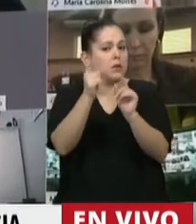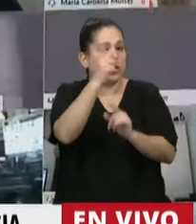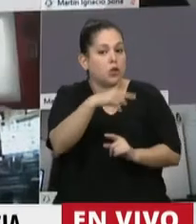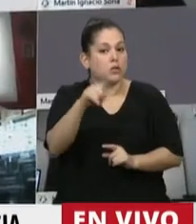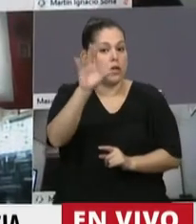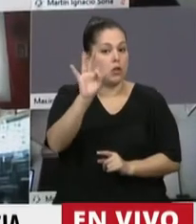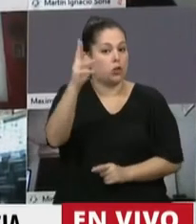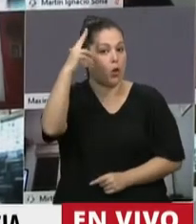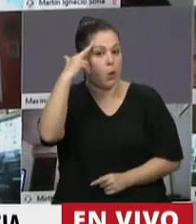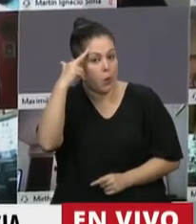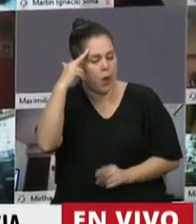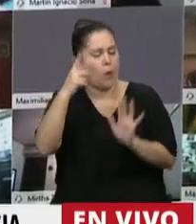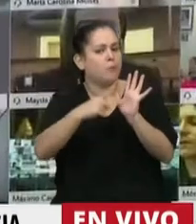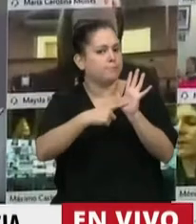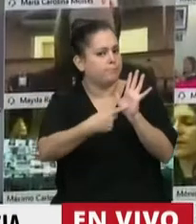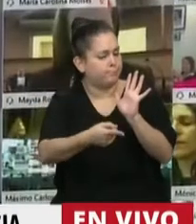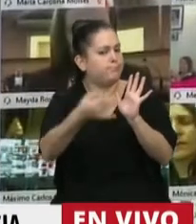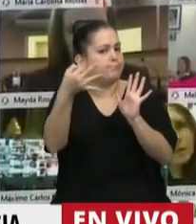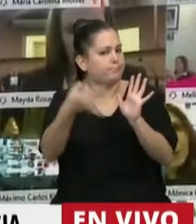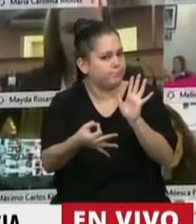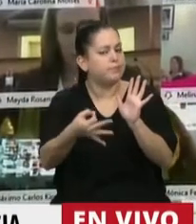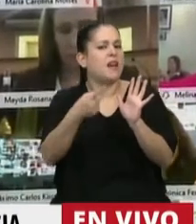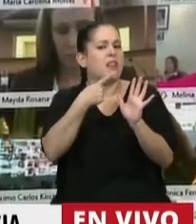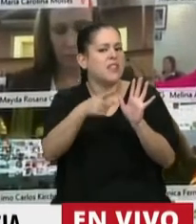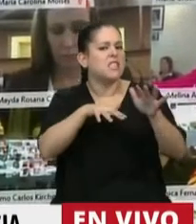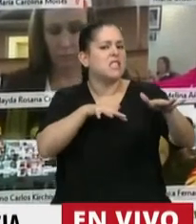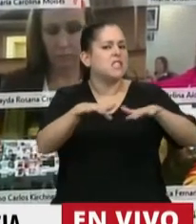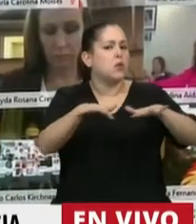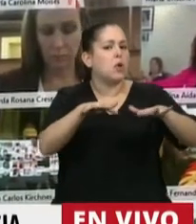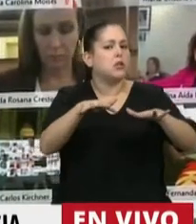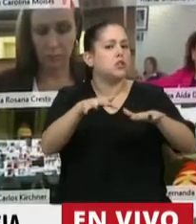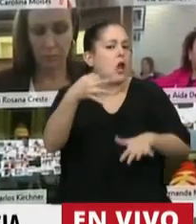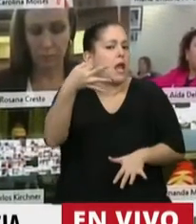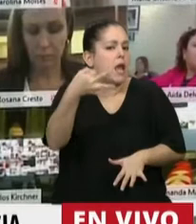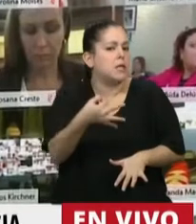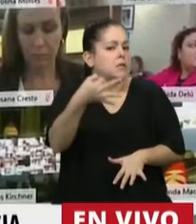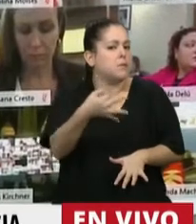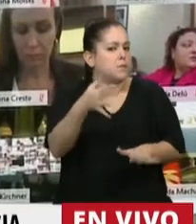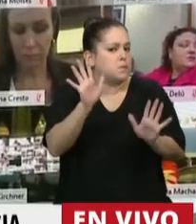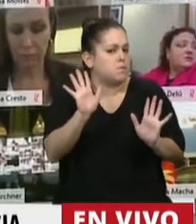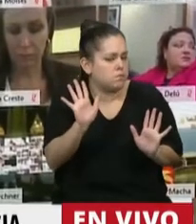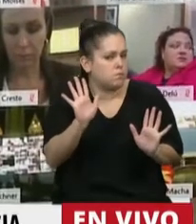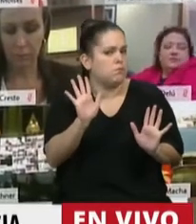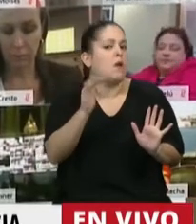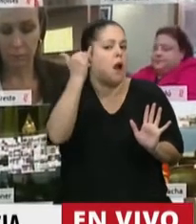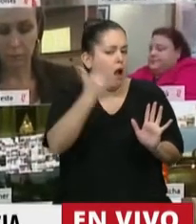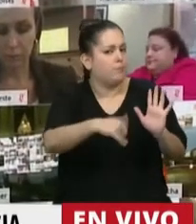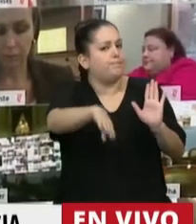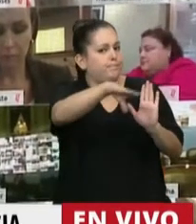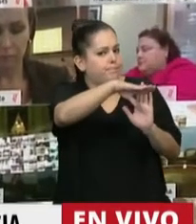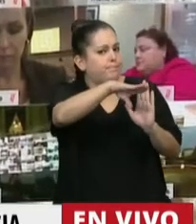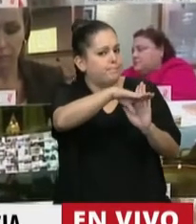plantea claramente la situación de excepcionalidad e incluso nombra determinados